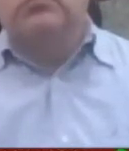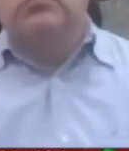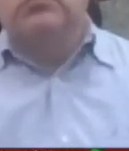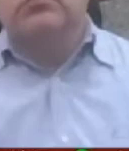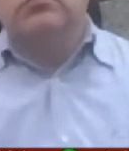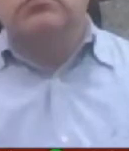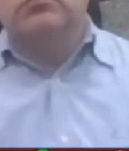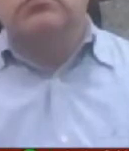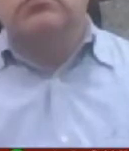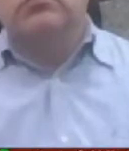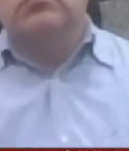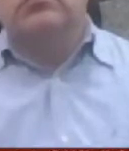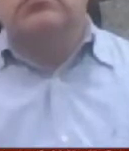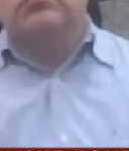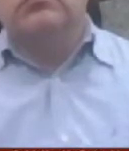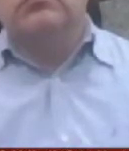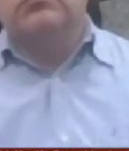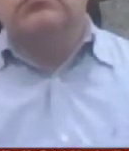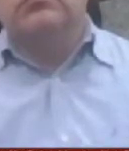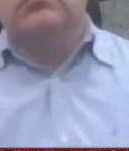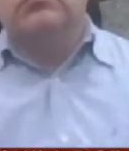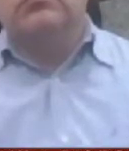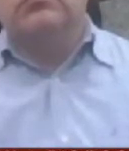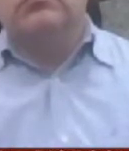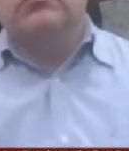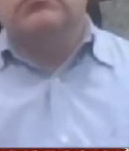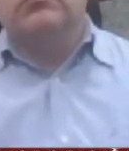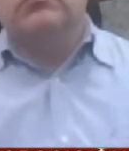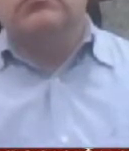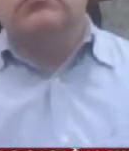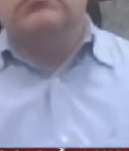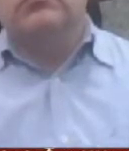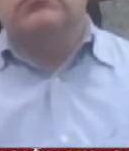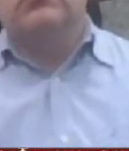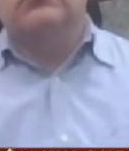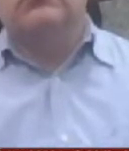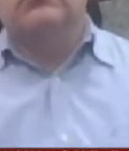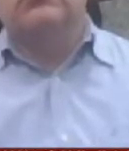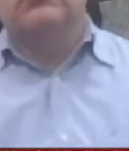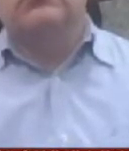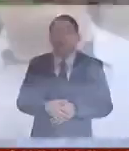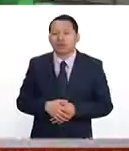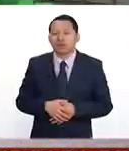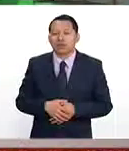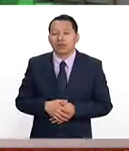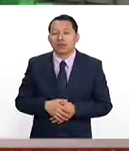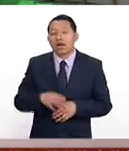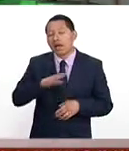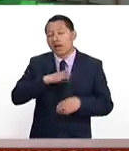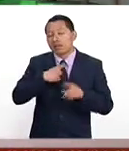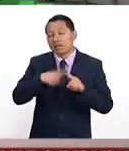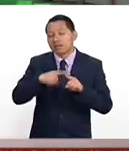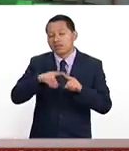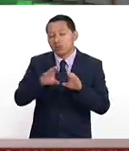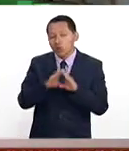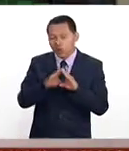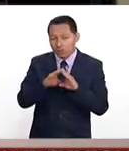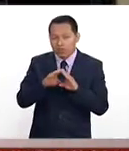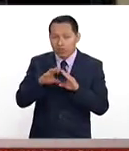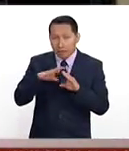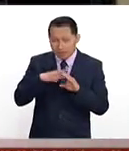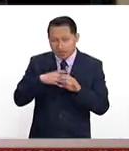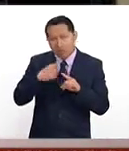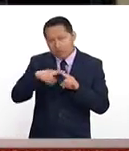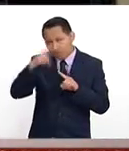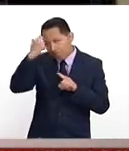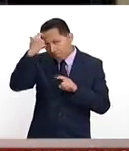los ha podido abordar llamándole la formación de nuestros ingenieros en desarrollos comunitarios como agentes emprenden